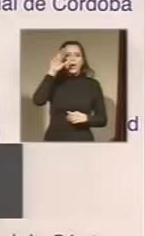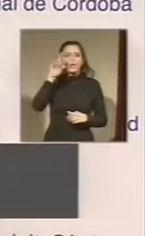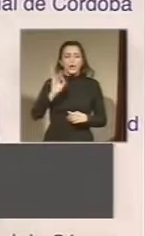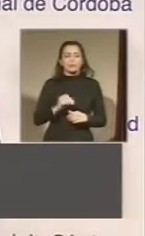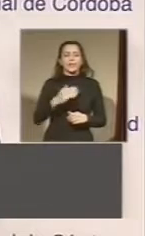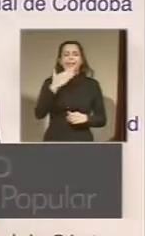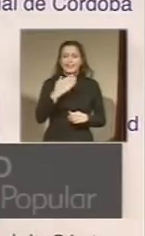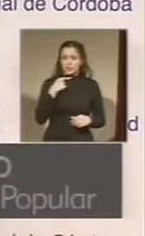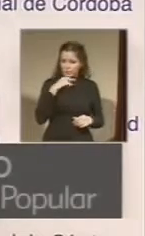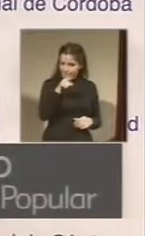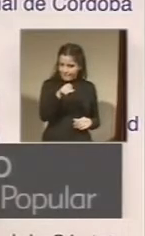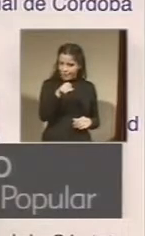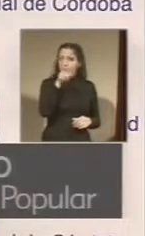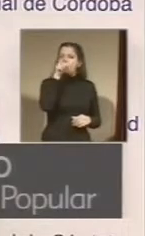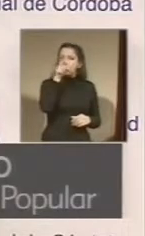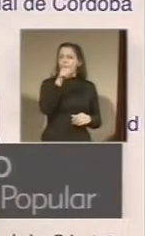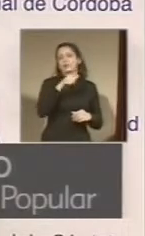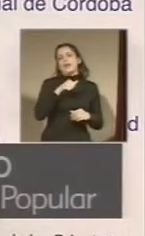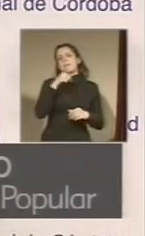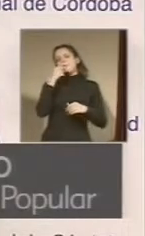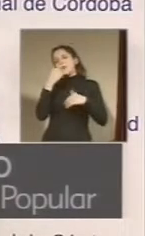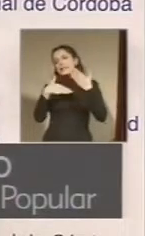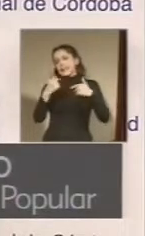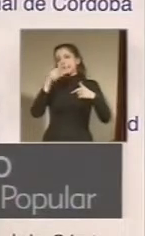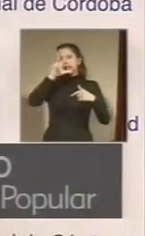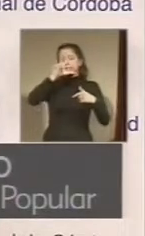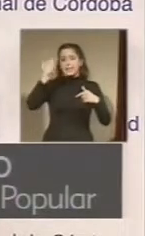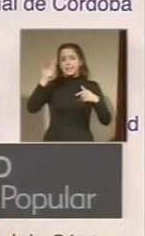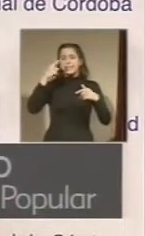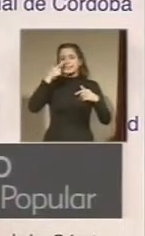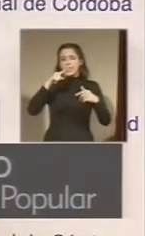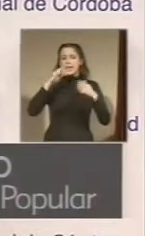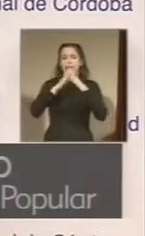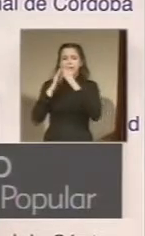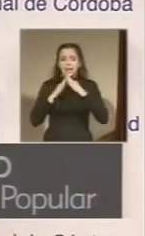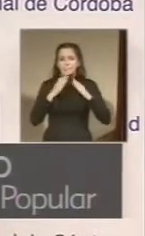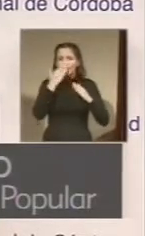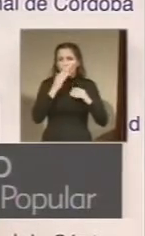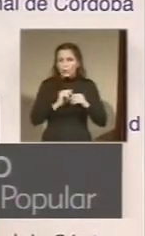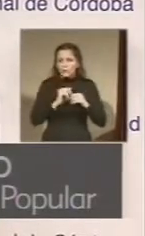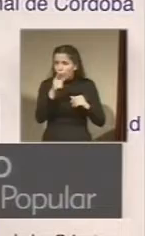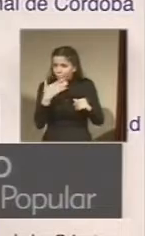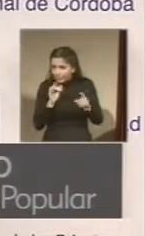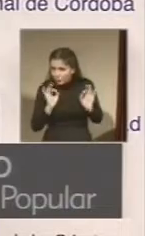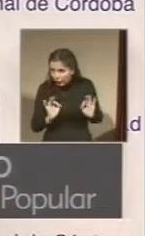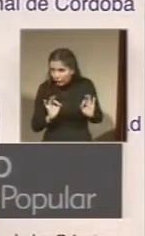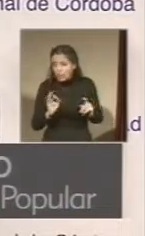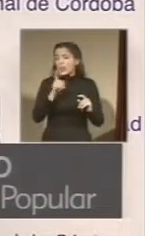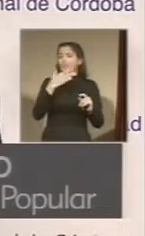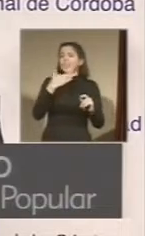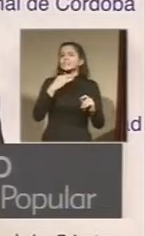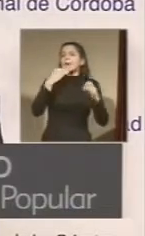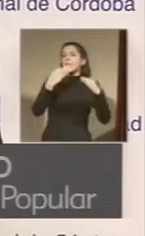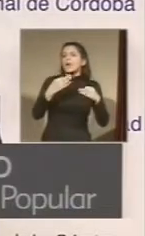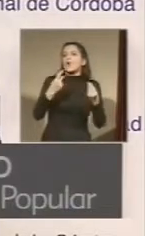Gracias. Te dije que voy a hacer 300.000 casas para los cordobeses. No sé qué es que no entendiste bien. Quizás no entendiste bien